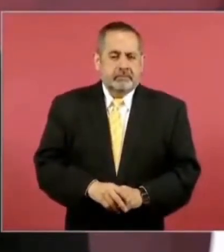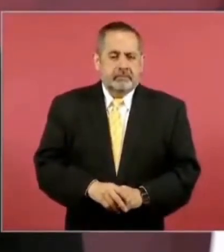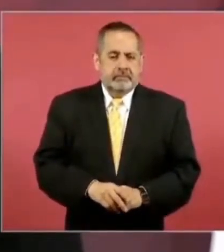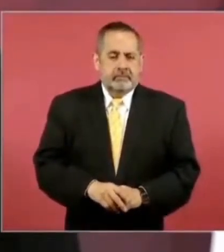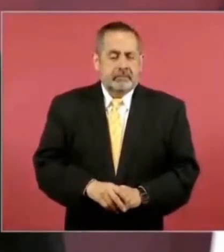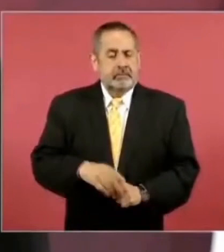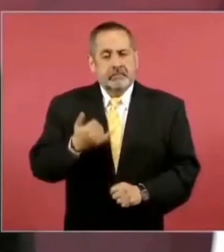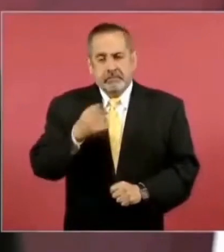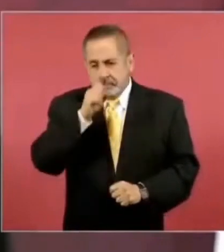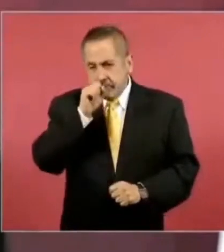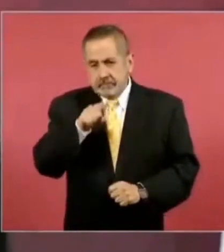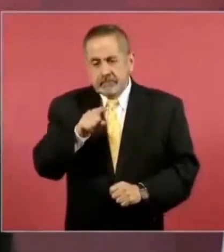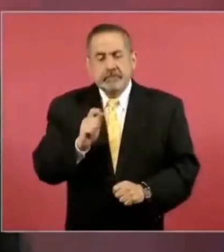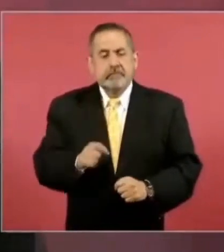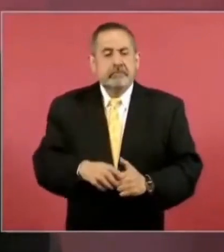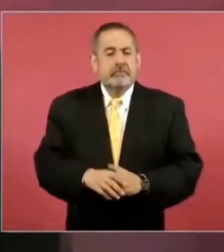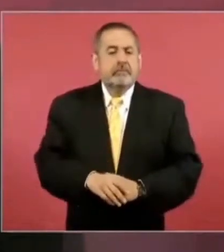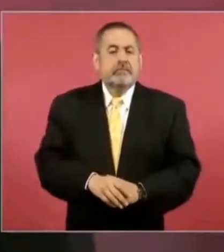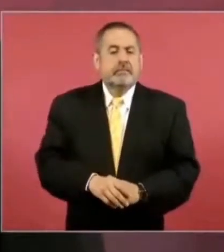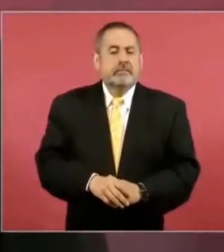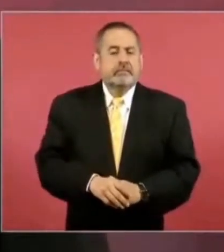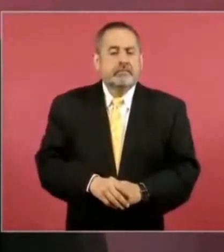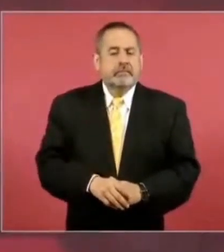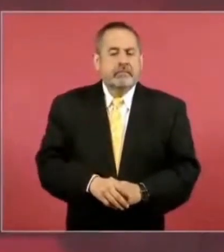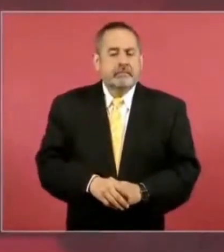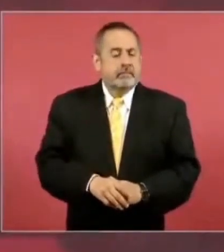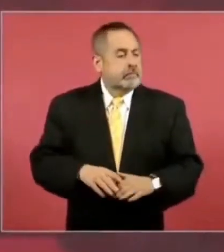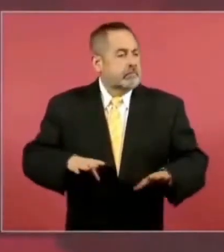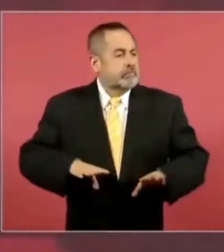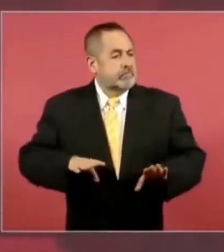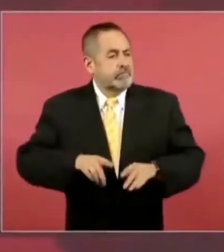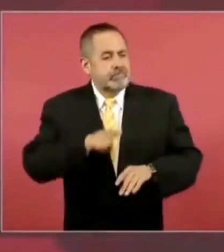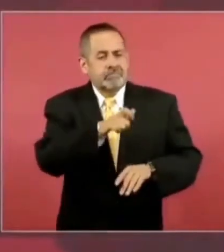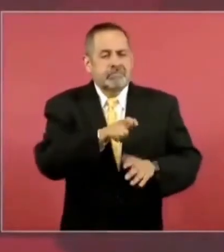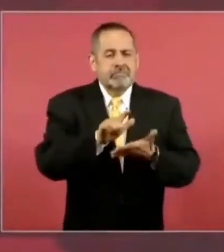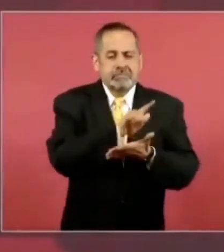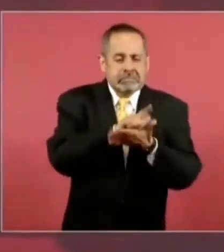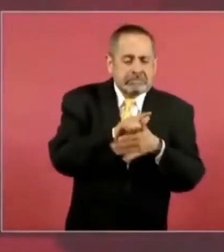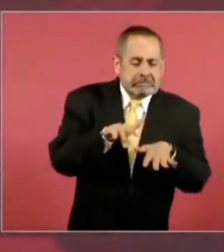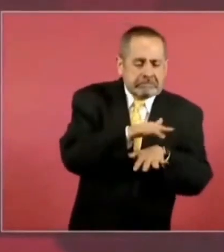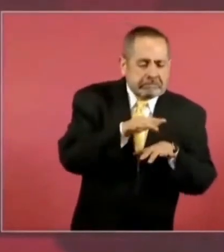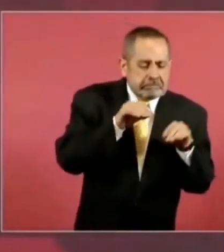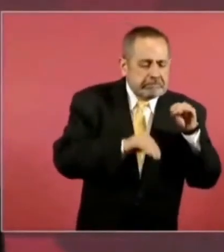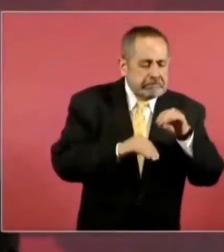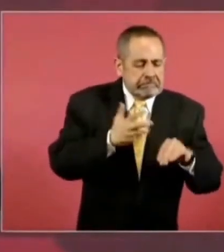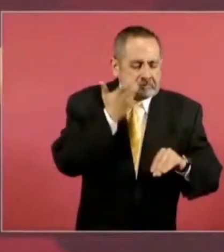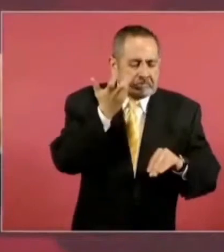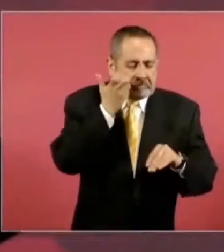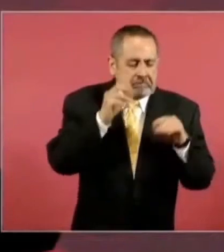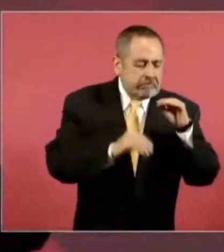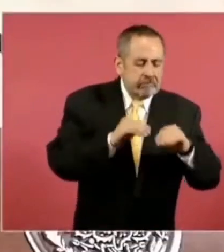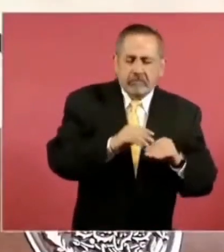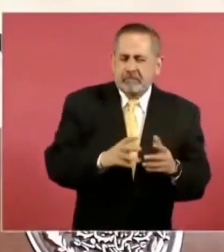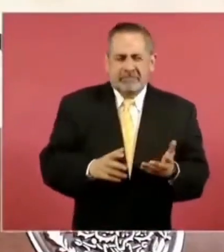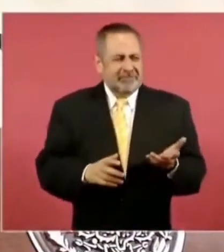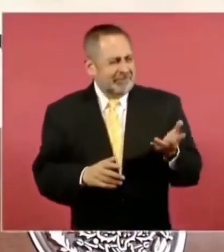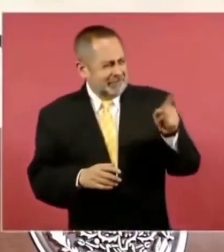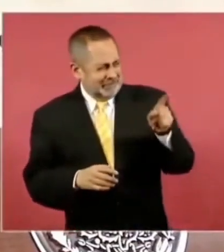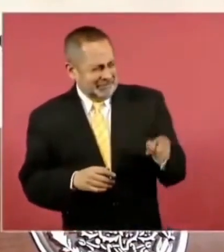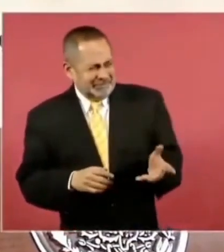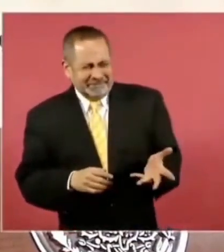y con actitudes leguleyas que no corresponden